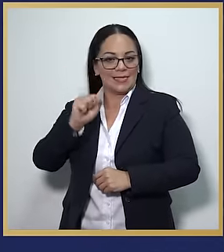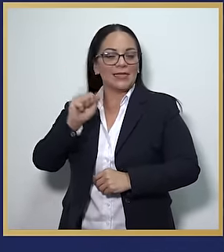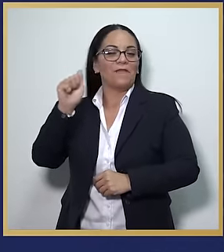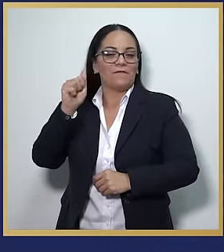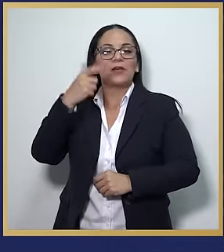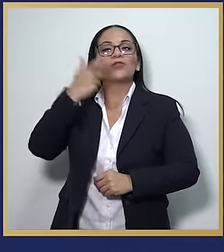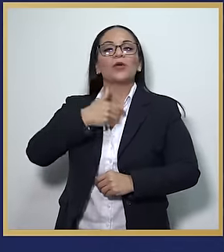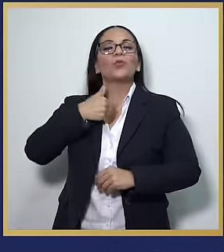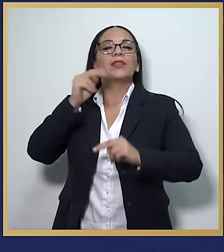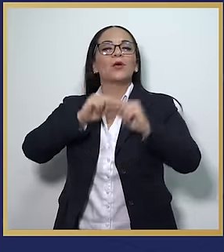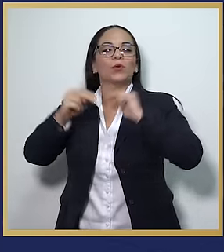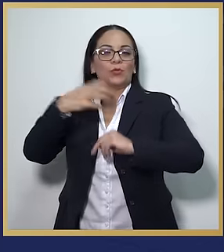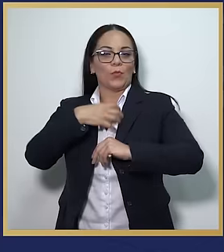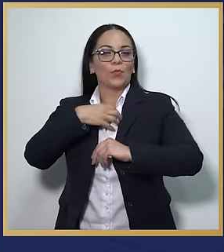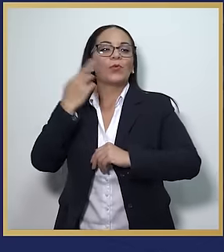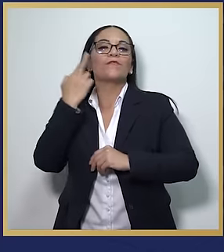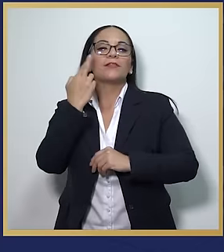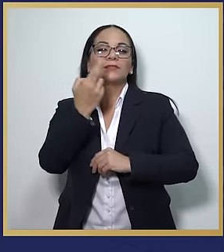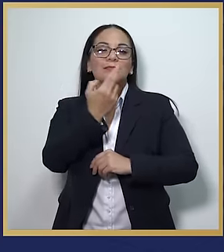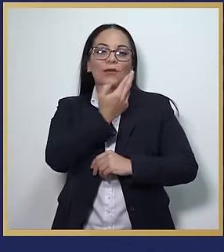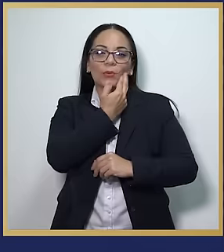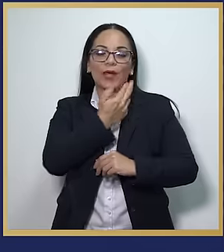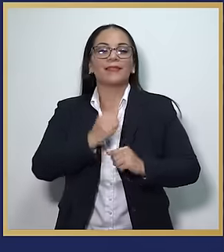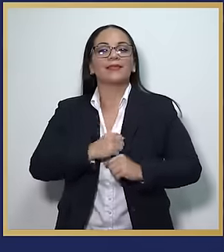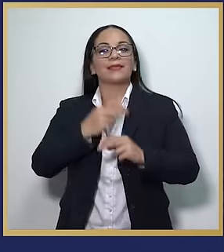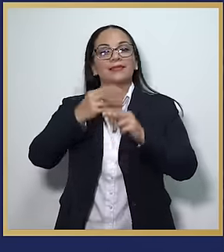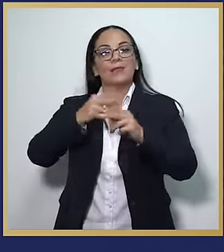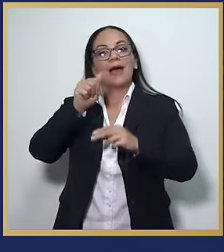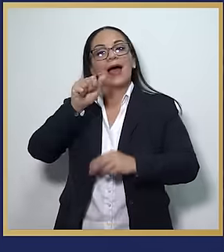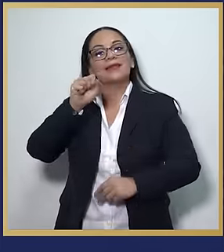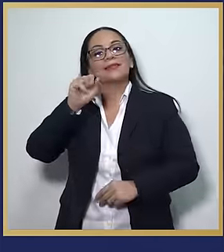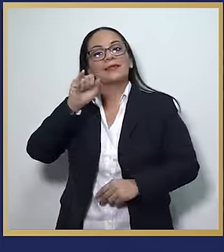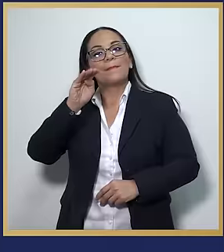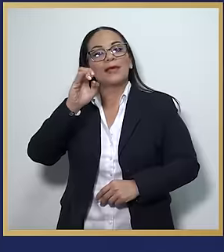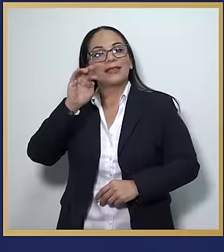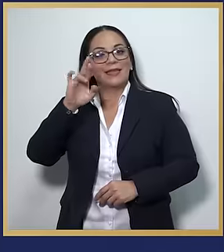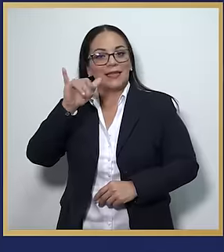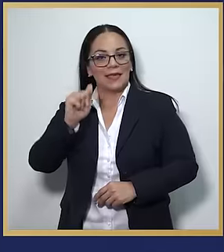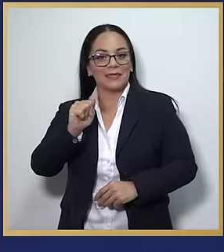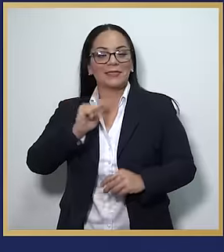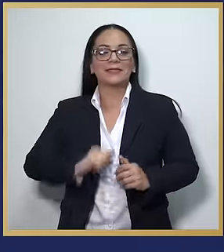tengo un emprendimiento, un restaurante que se llama Asimetría.